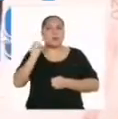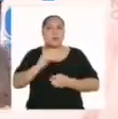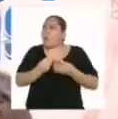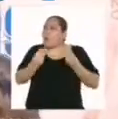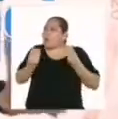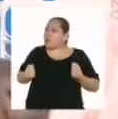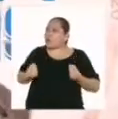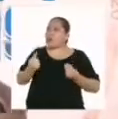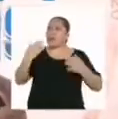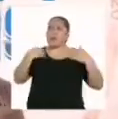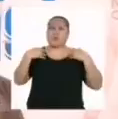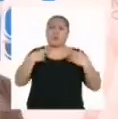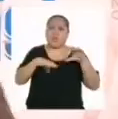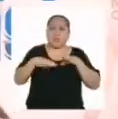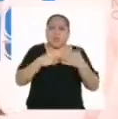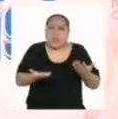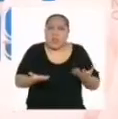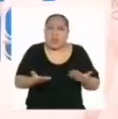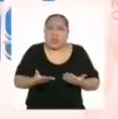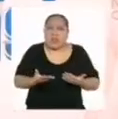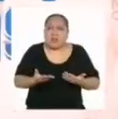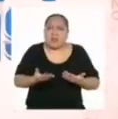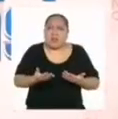¡Esto es demasiado! ¡Tenemos que hacer algo!